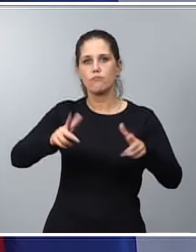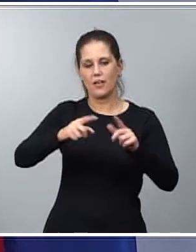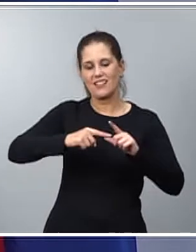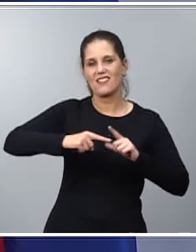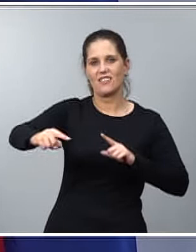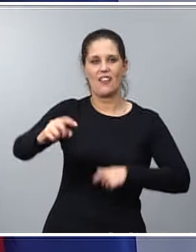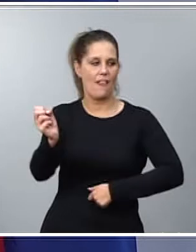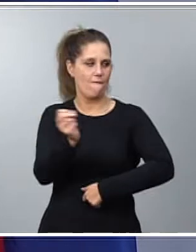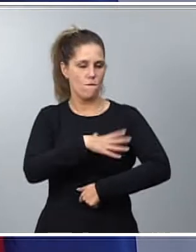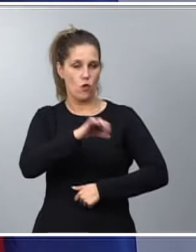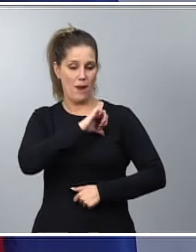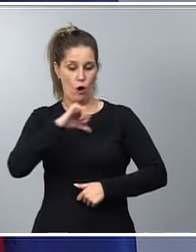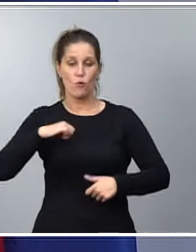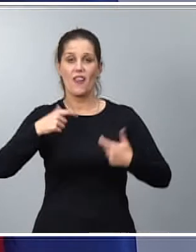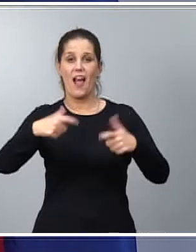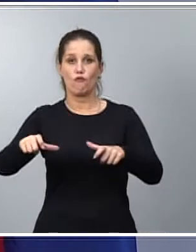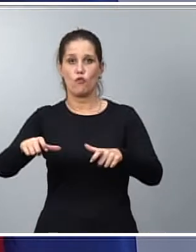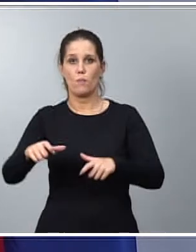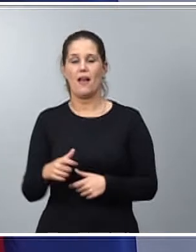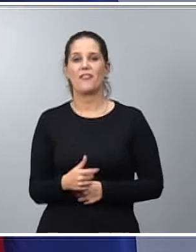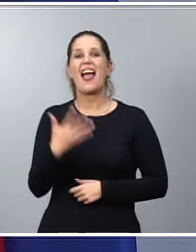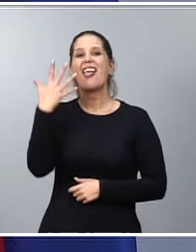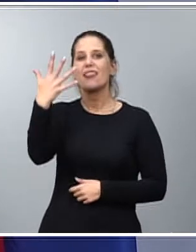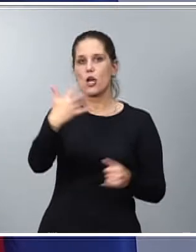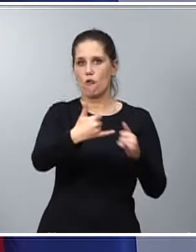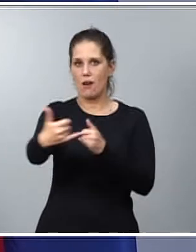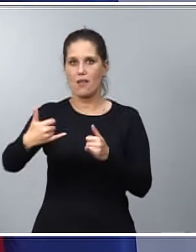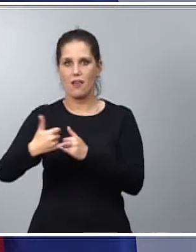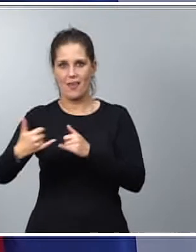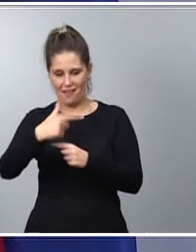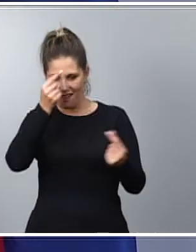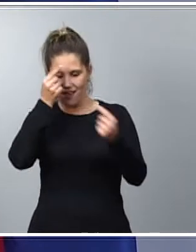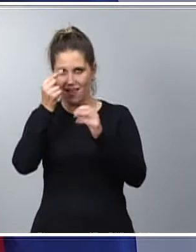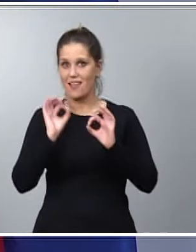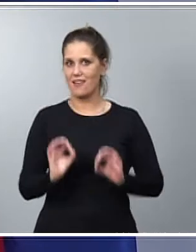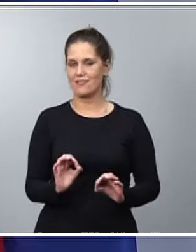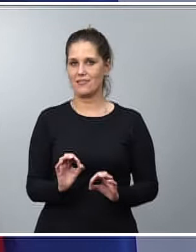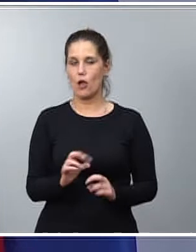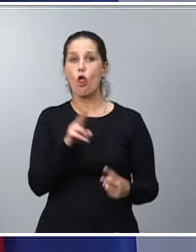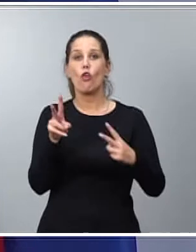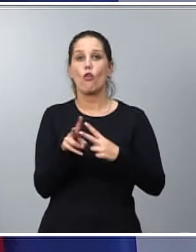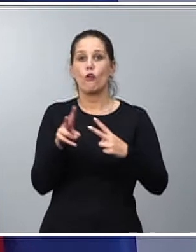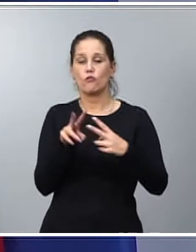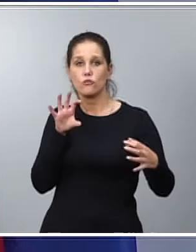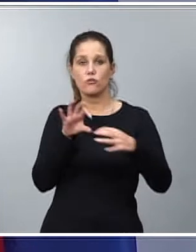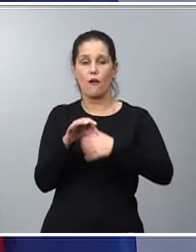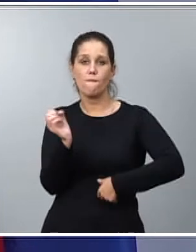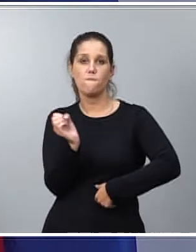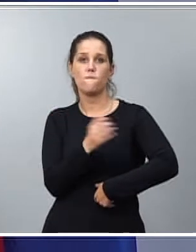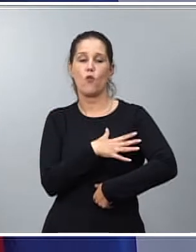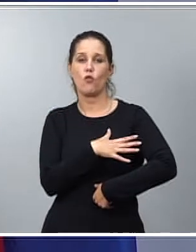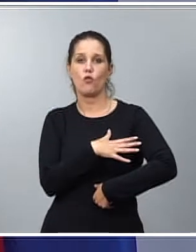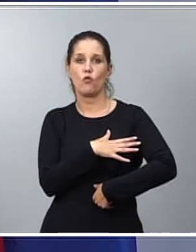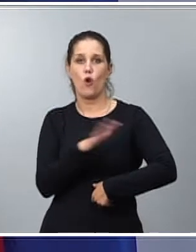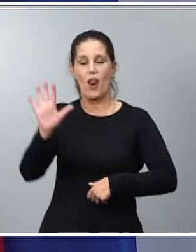autónomas en cinco líneas concretas, dos de las cuales corresponden a los fondos del Fondo Nacional, del